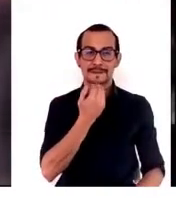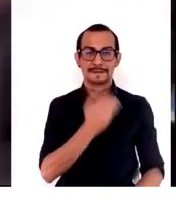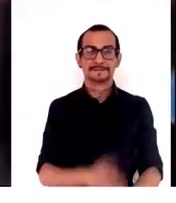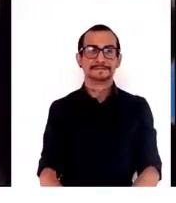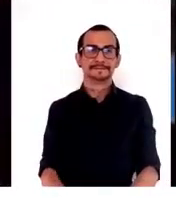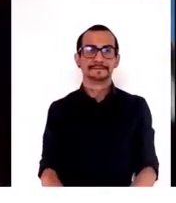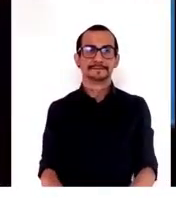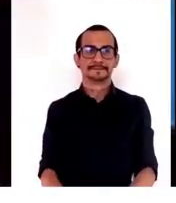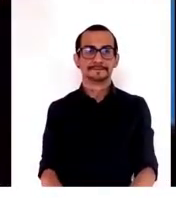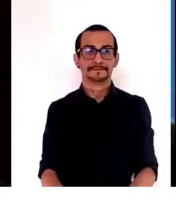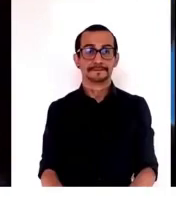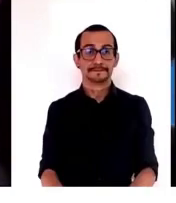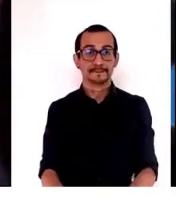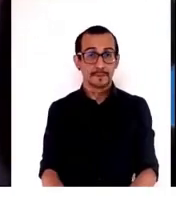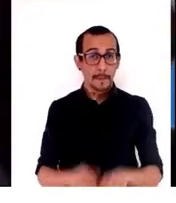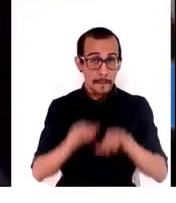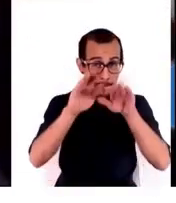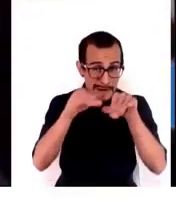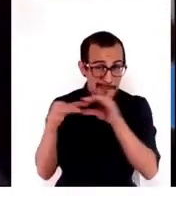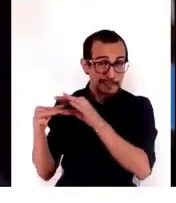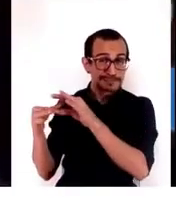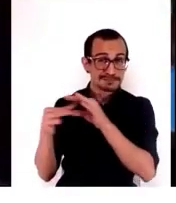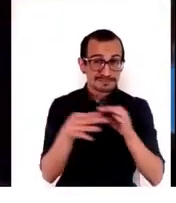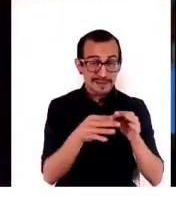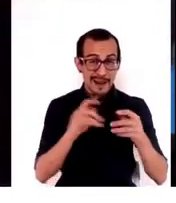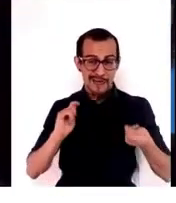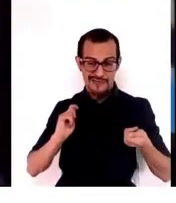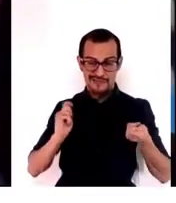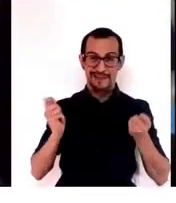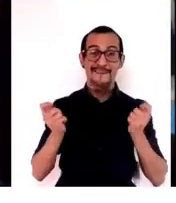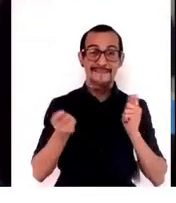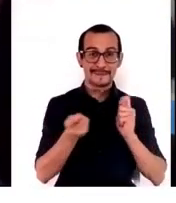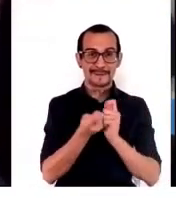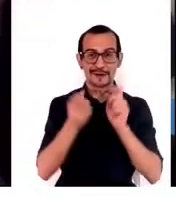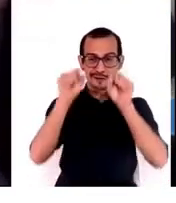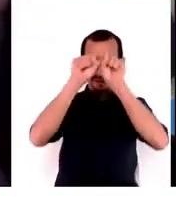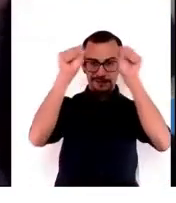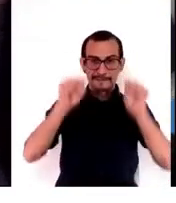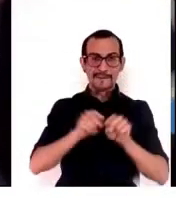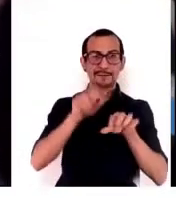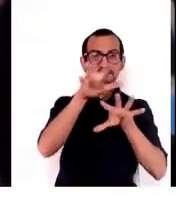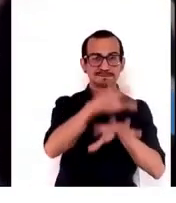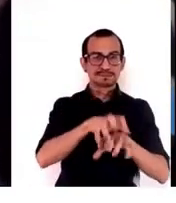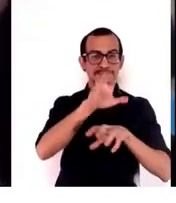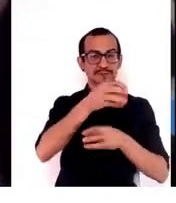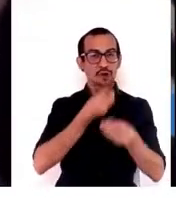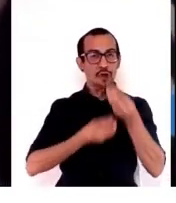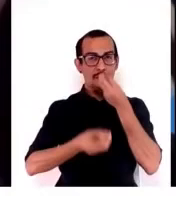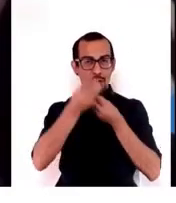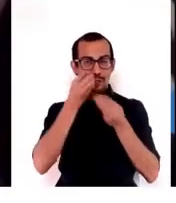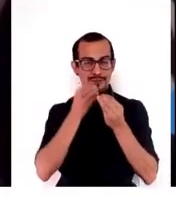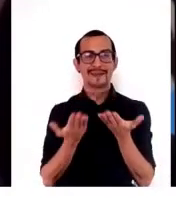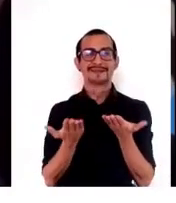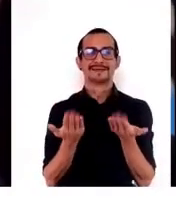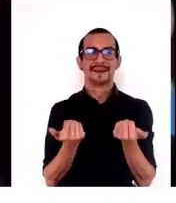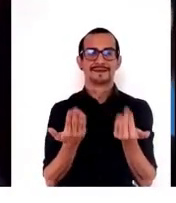Por lo cual, la transformación del sistema agroalimentario necesita